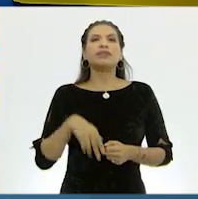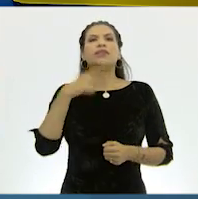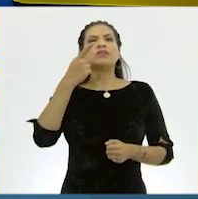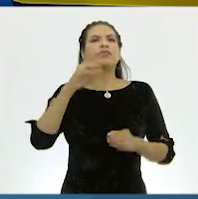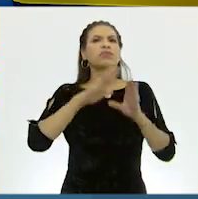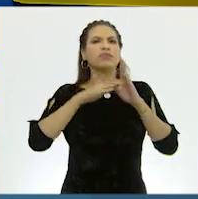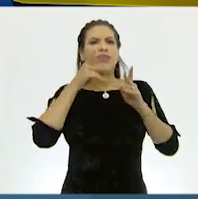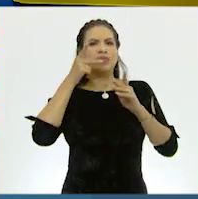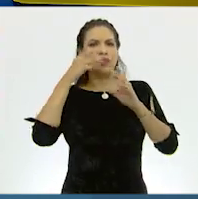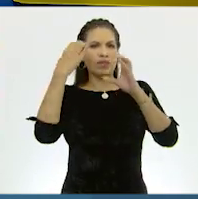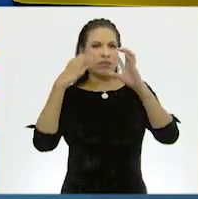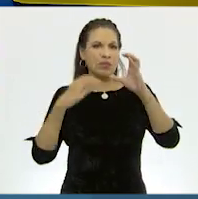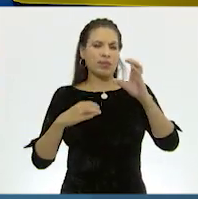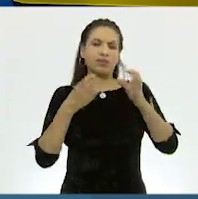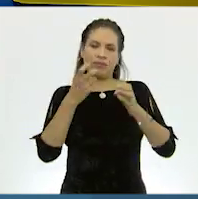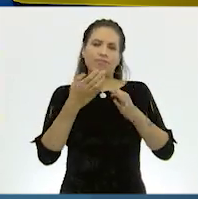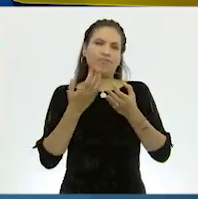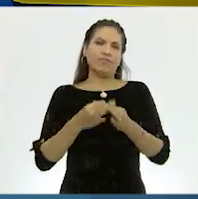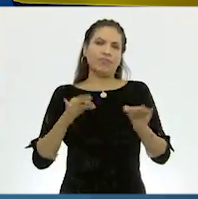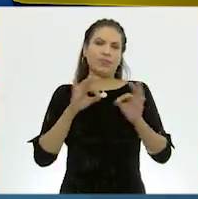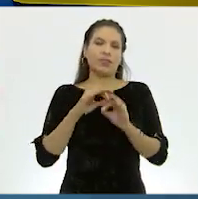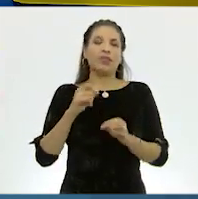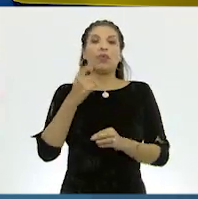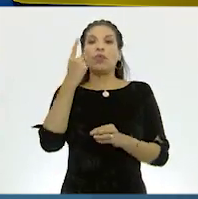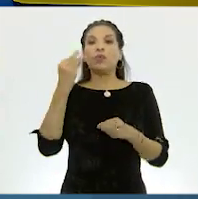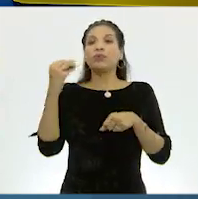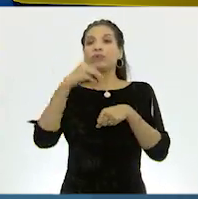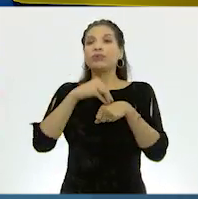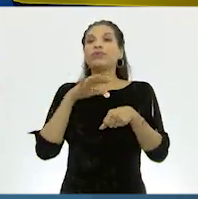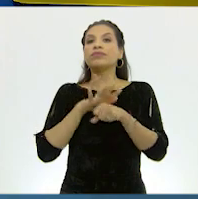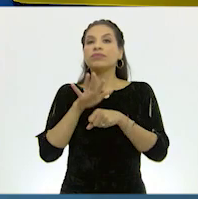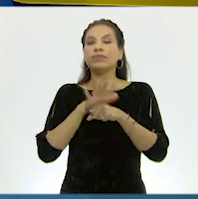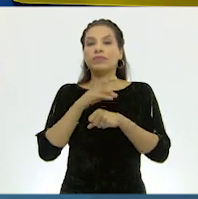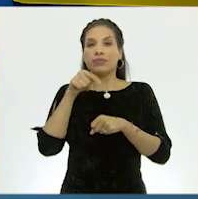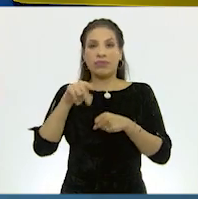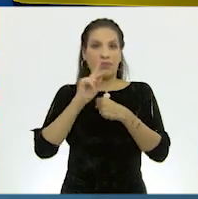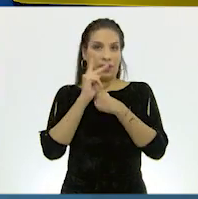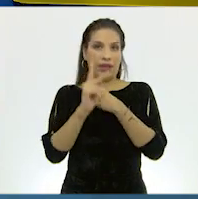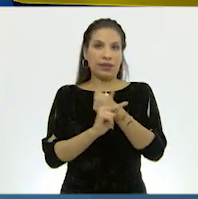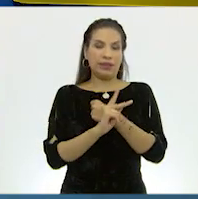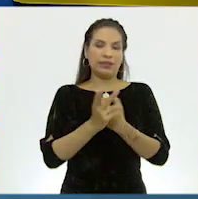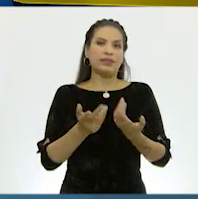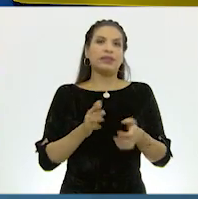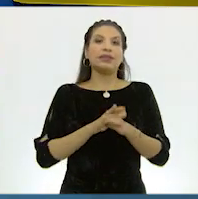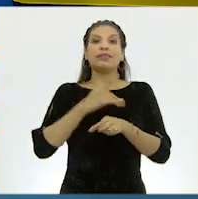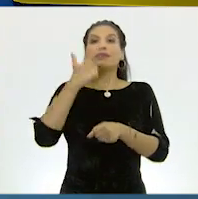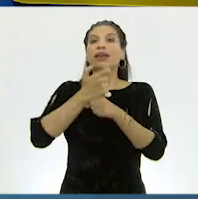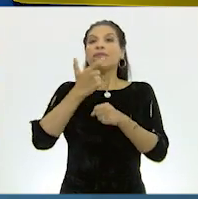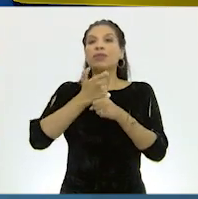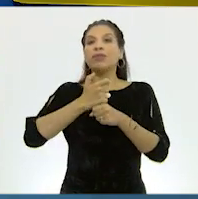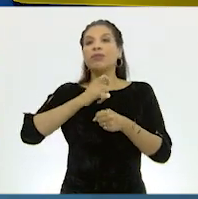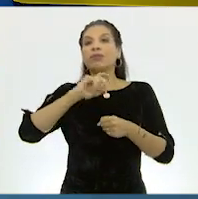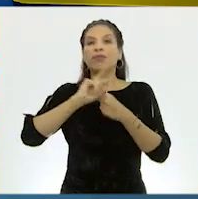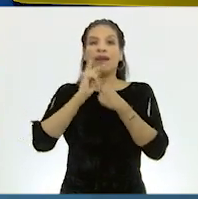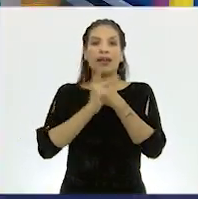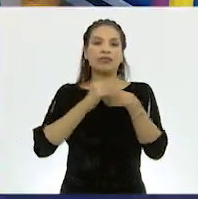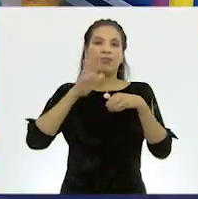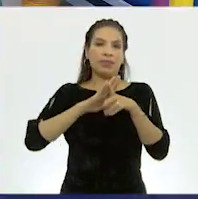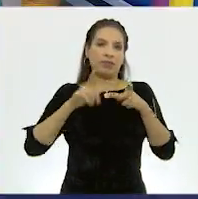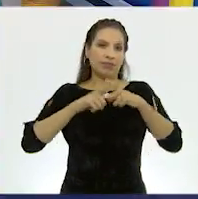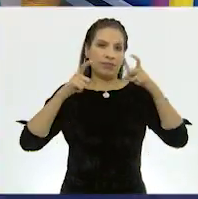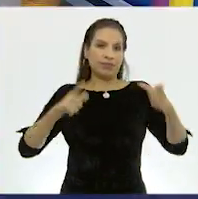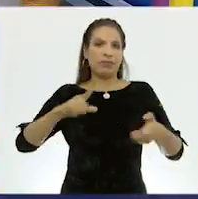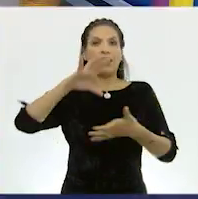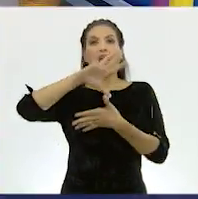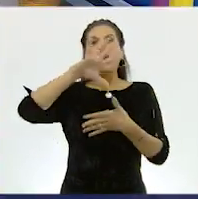comentarios siempre son acertados, eso me encanta. Solo añadiré que este país es el séptimo país más poblado de América.